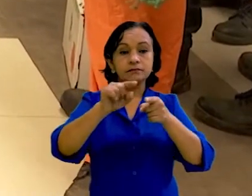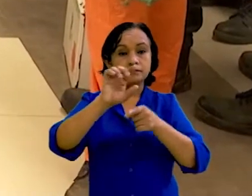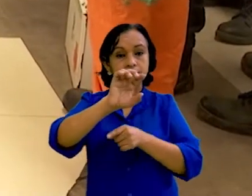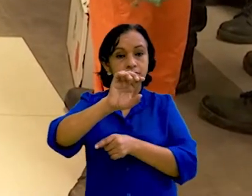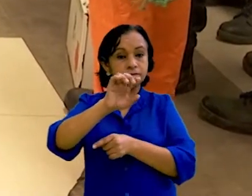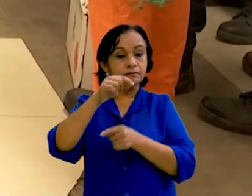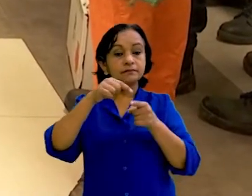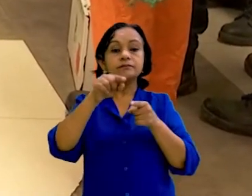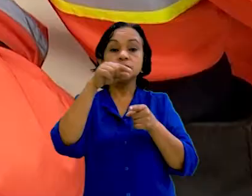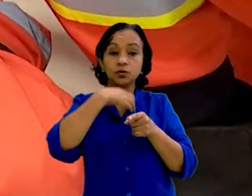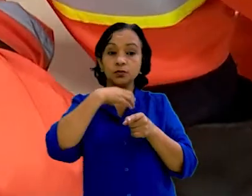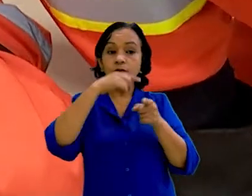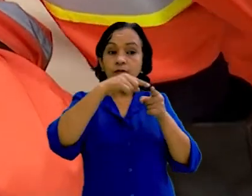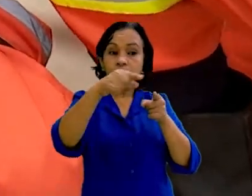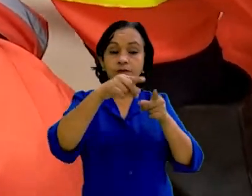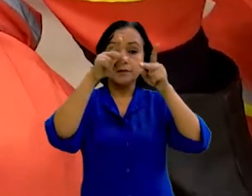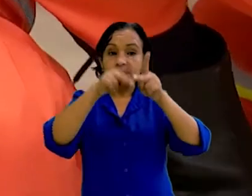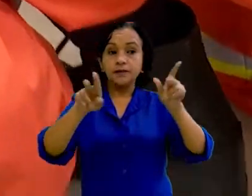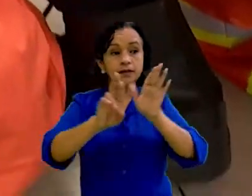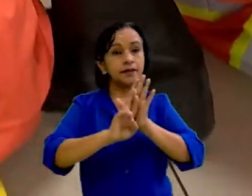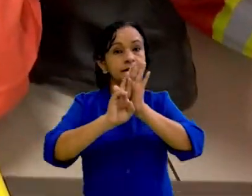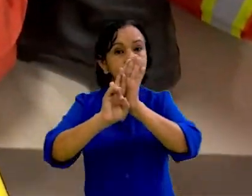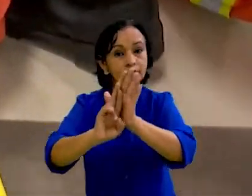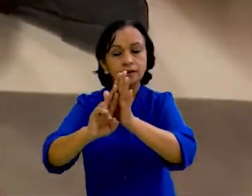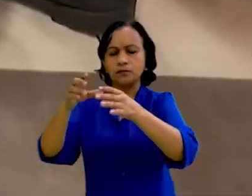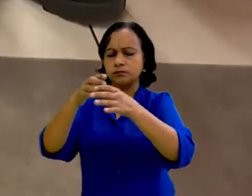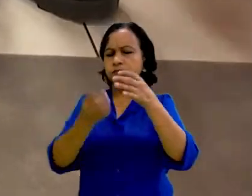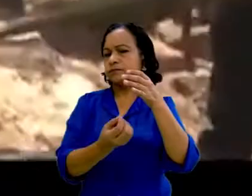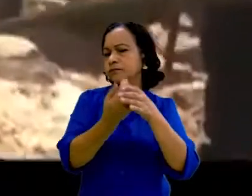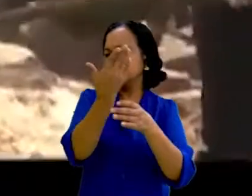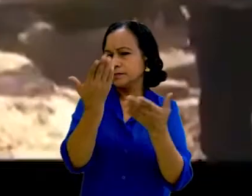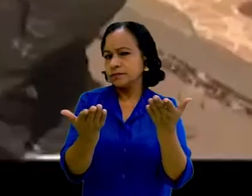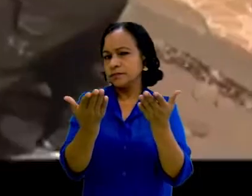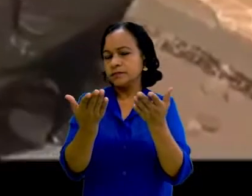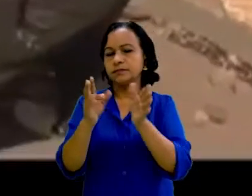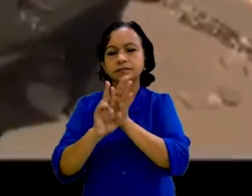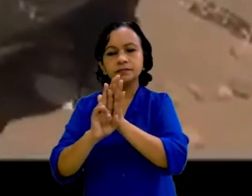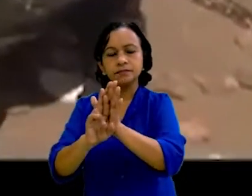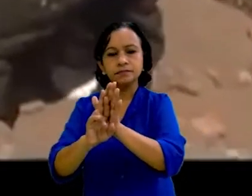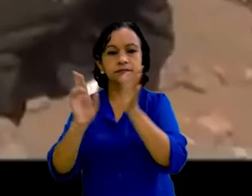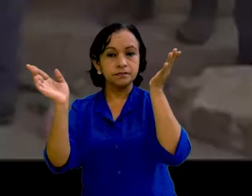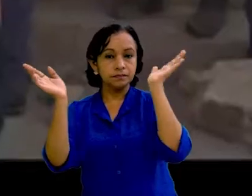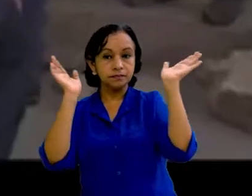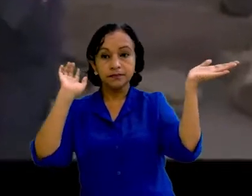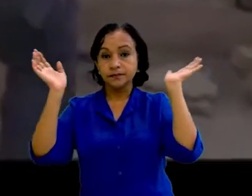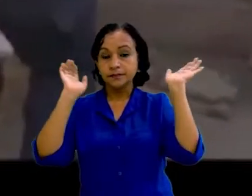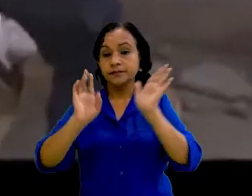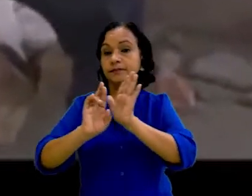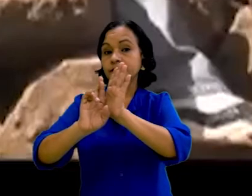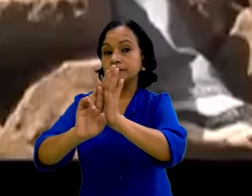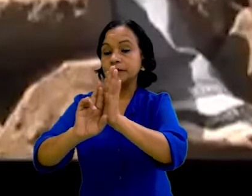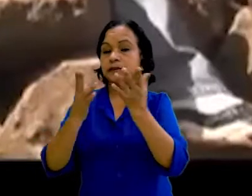de cohesión el municipio, planes integrales de respuesta ante erupción volcánica, planes de respuesta de mercados y planes de